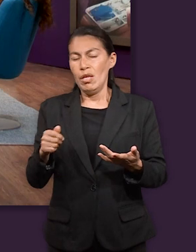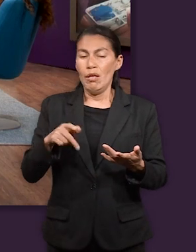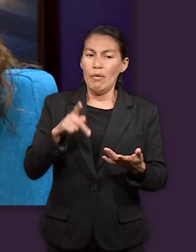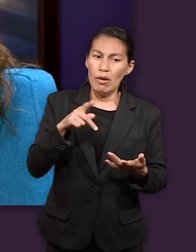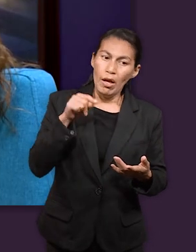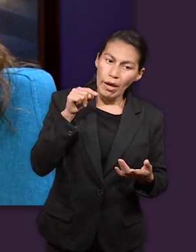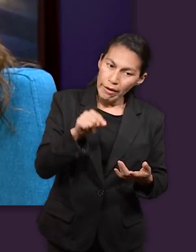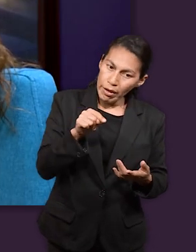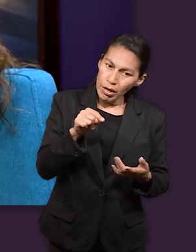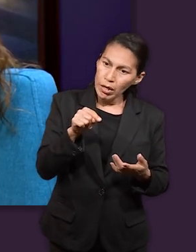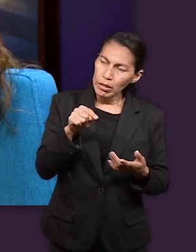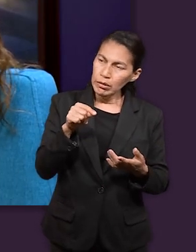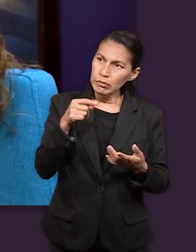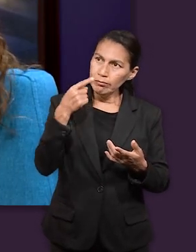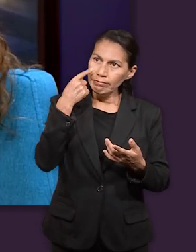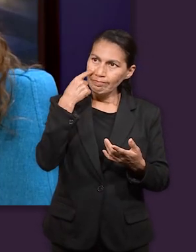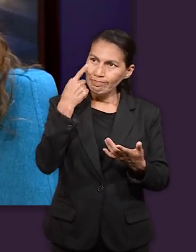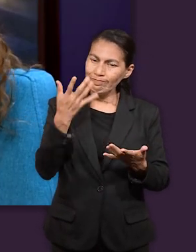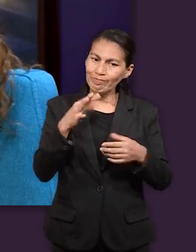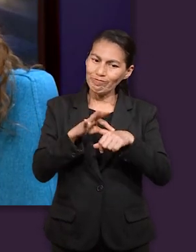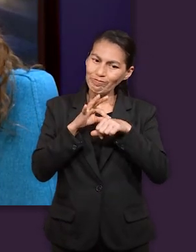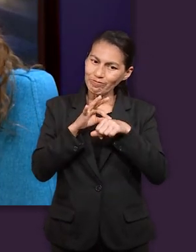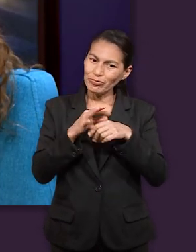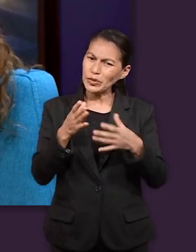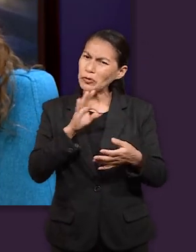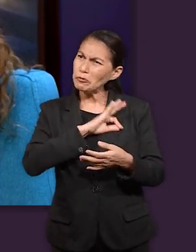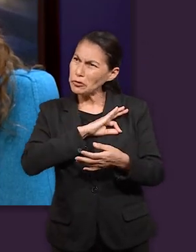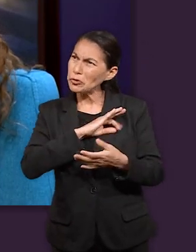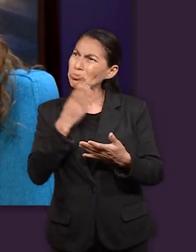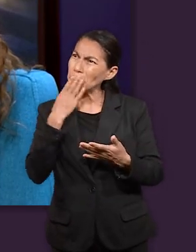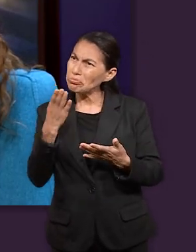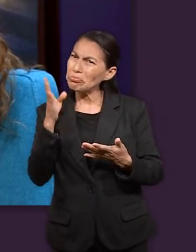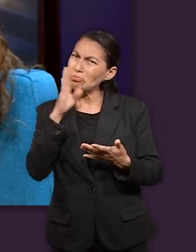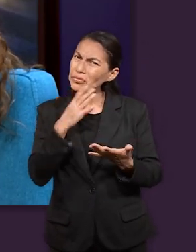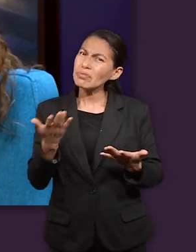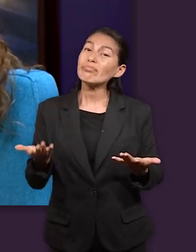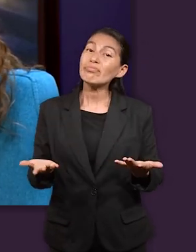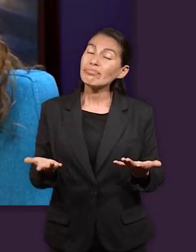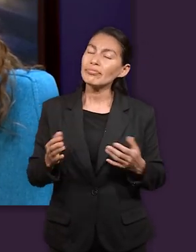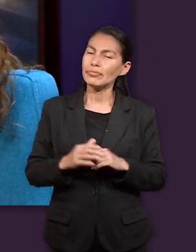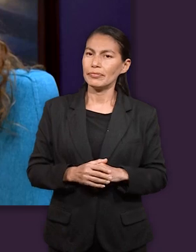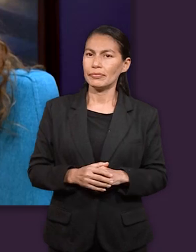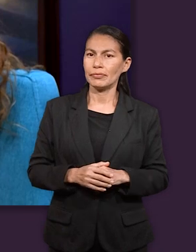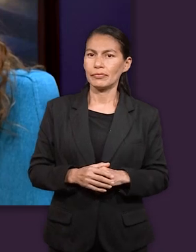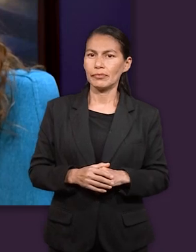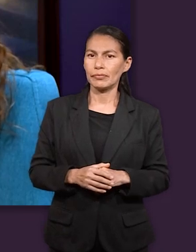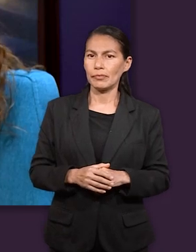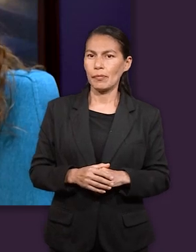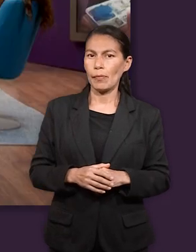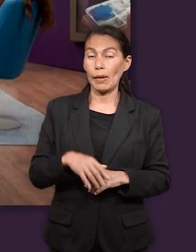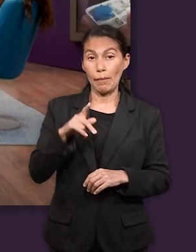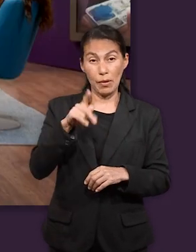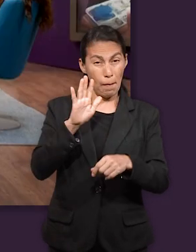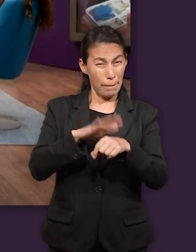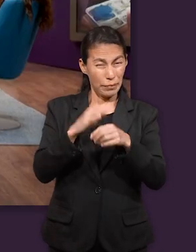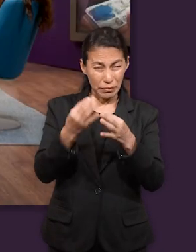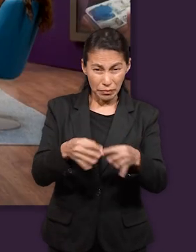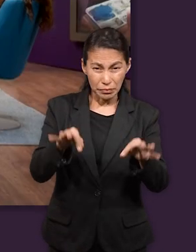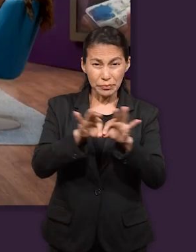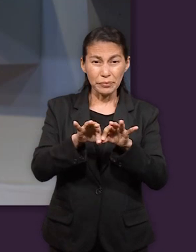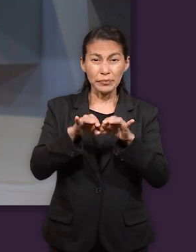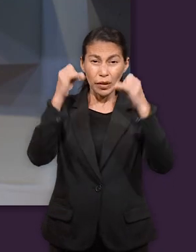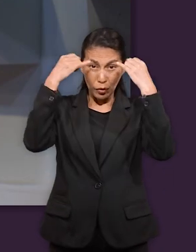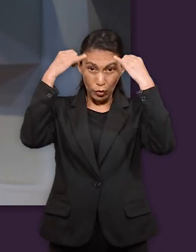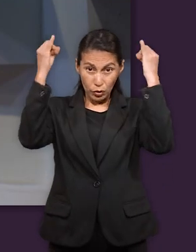más más después pero es ahí donde realmente vemos cómo está nuestra fe con Dios sin duda que esa fue la